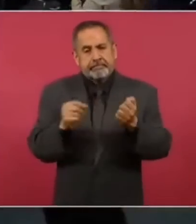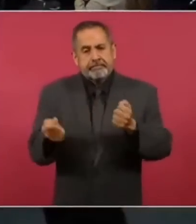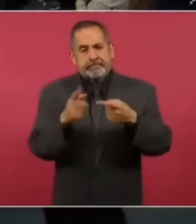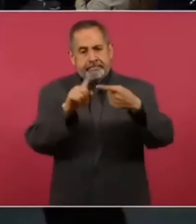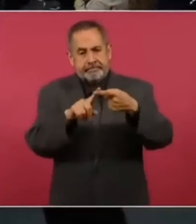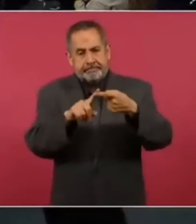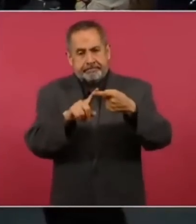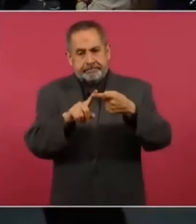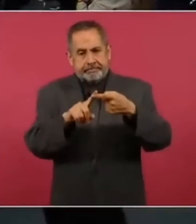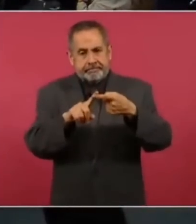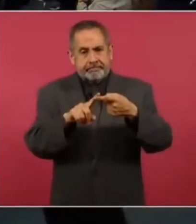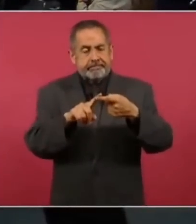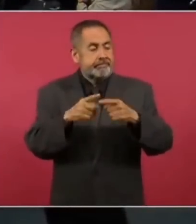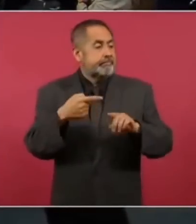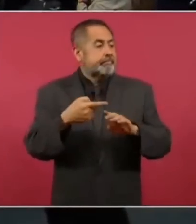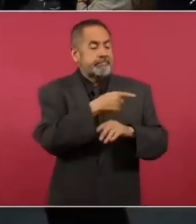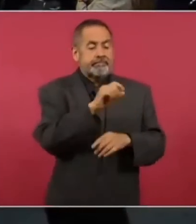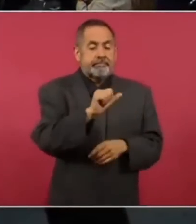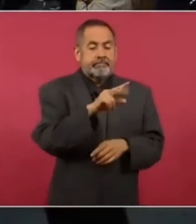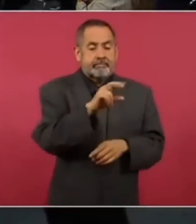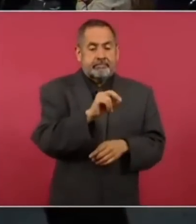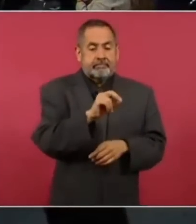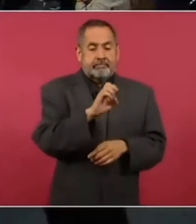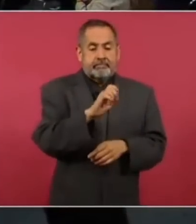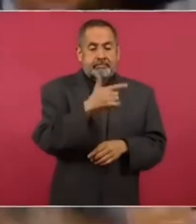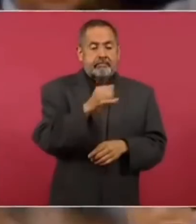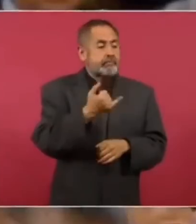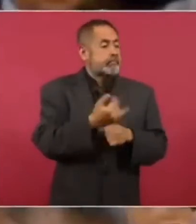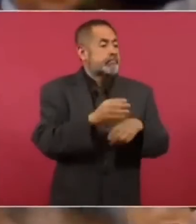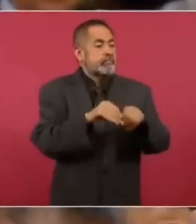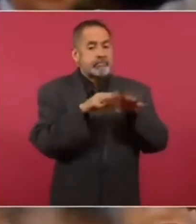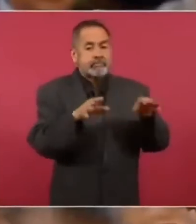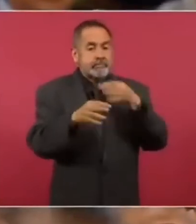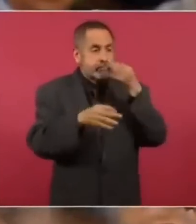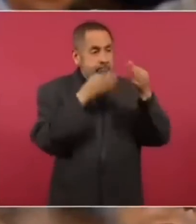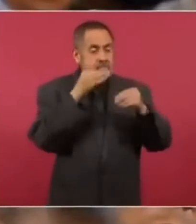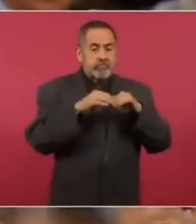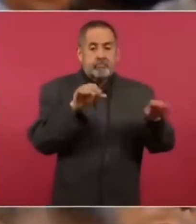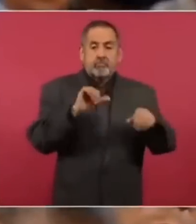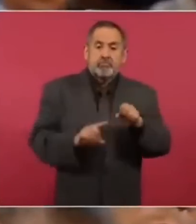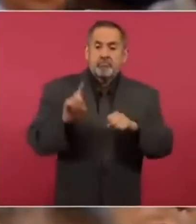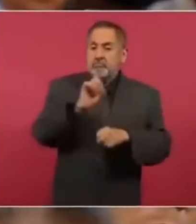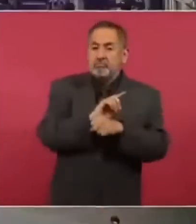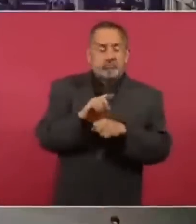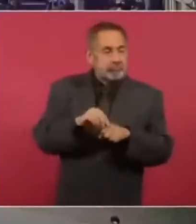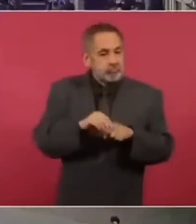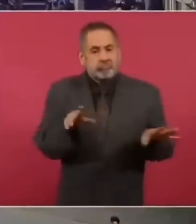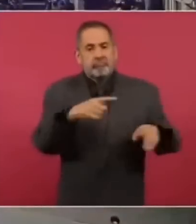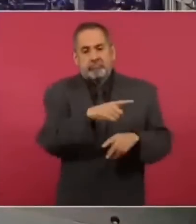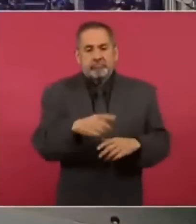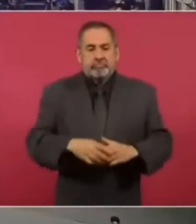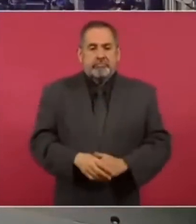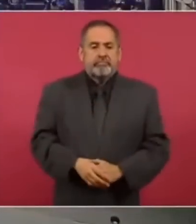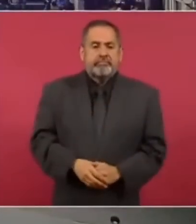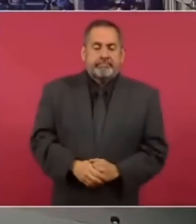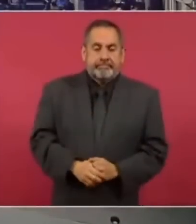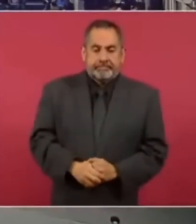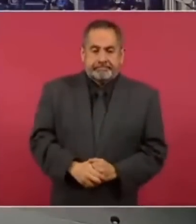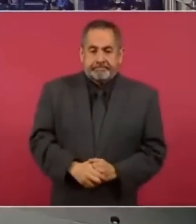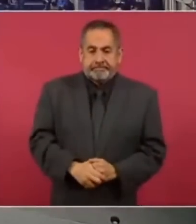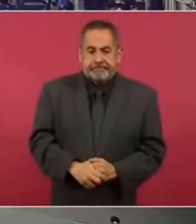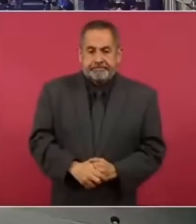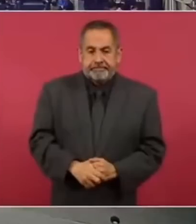de este audio, que Álvaro Delgado, el periodista, sin embargo, reproduce el día de hoy en las redes. Bueno, pues,